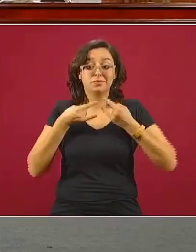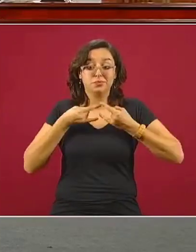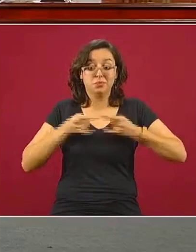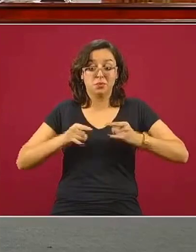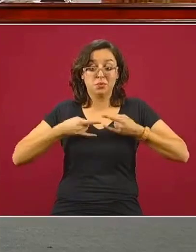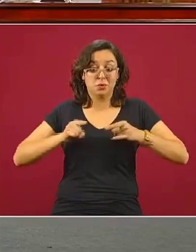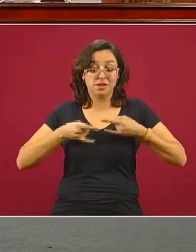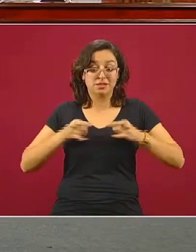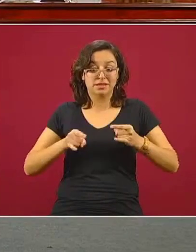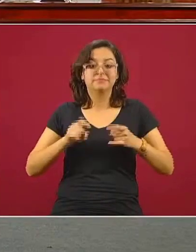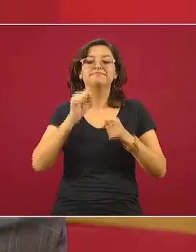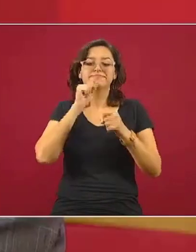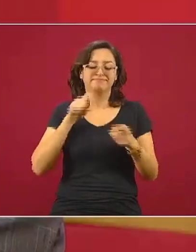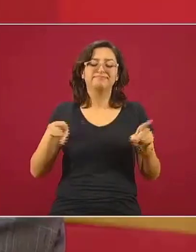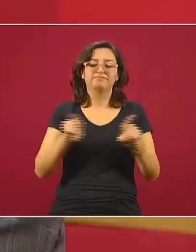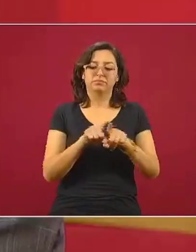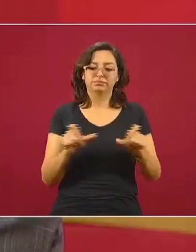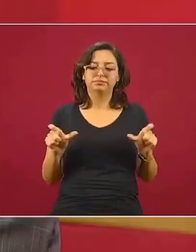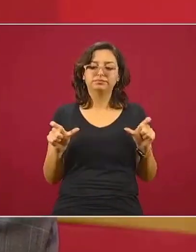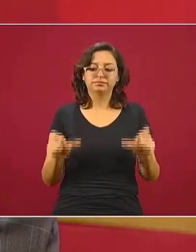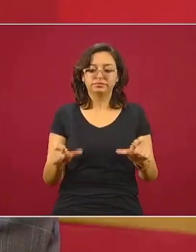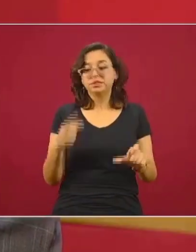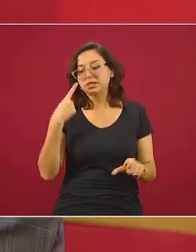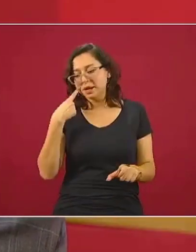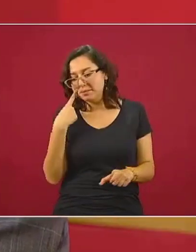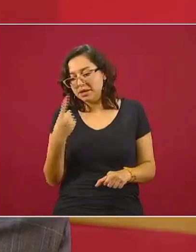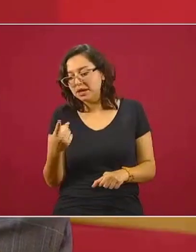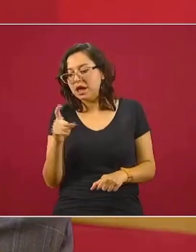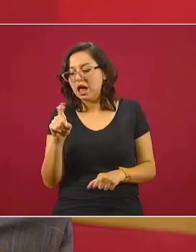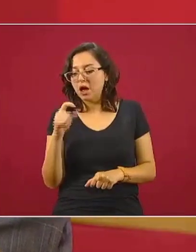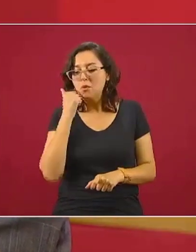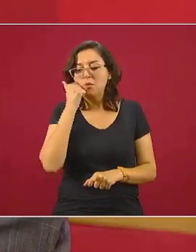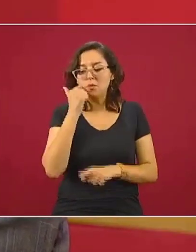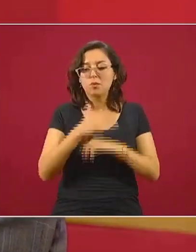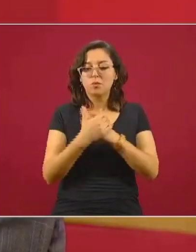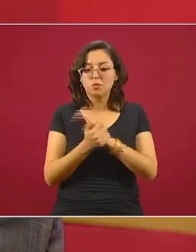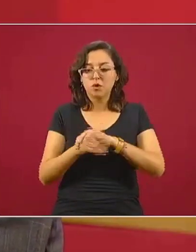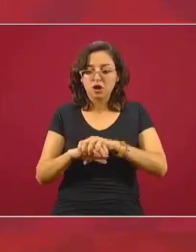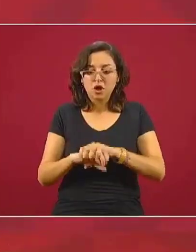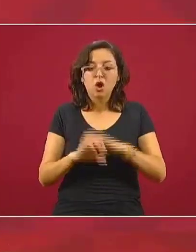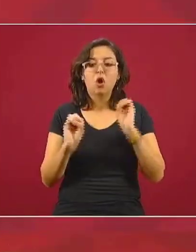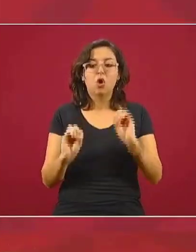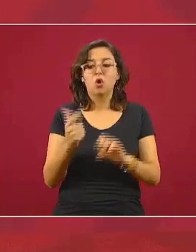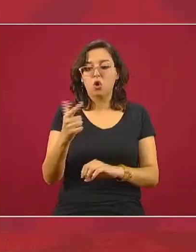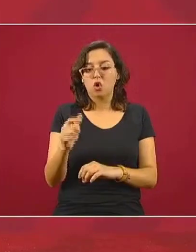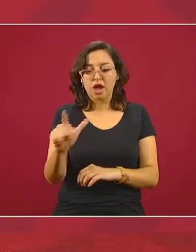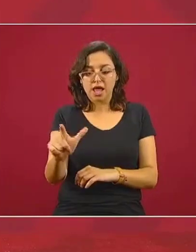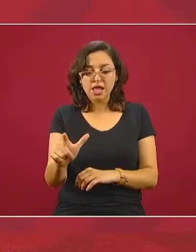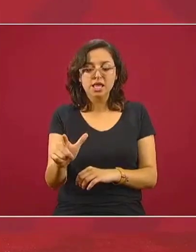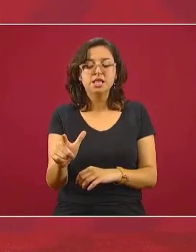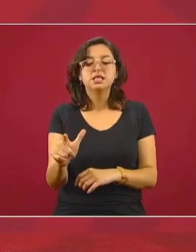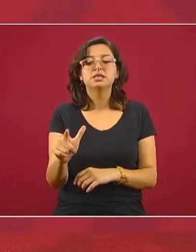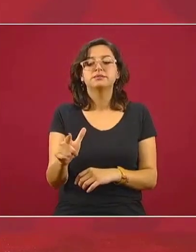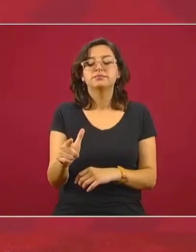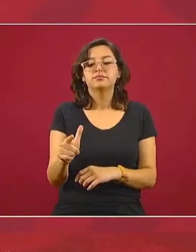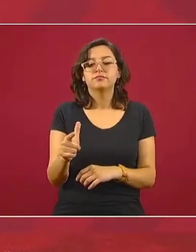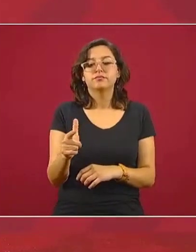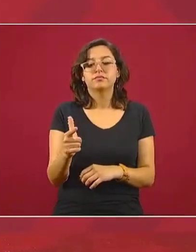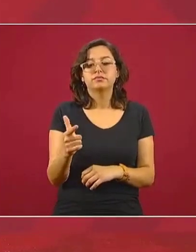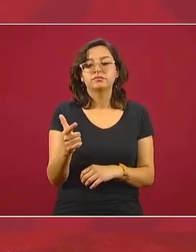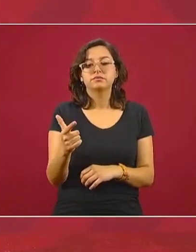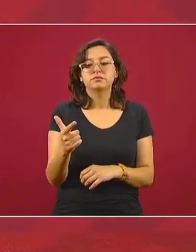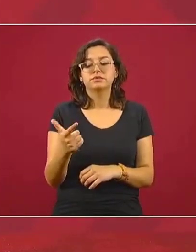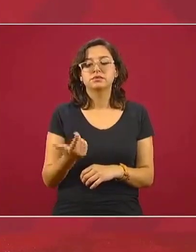donde también ahí se verá que se laven las manos con agua y jabón o usen gel bacterial estamos